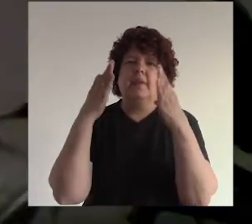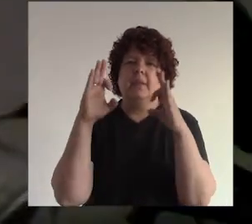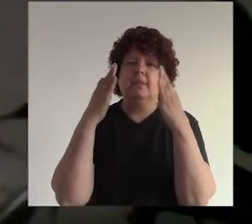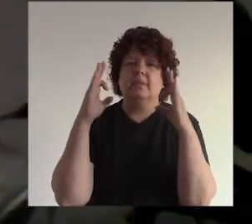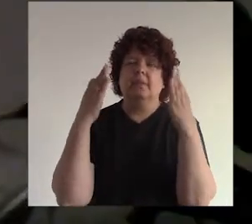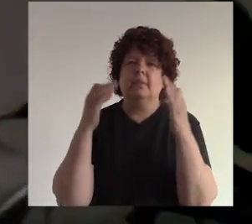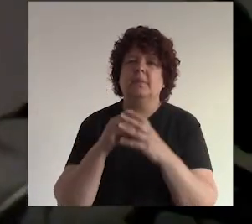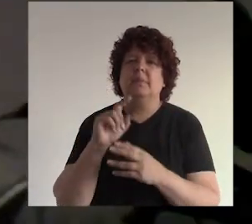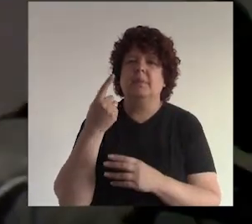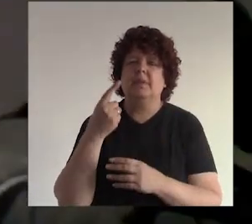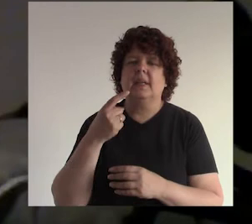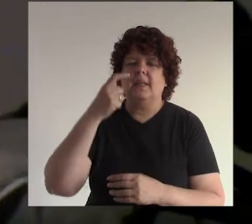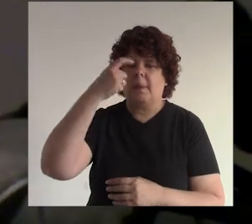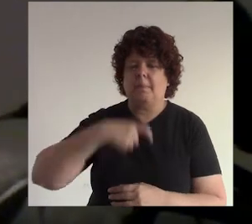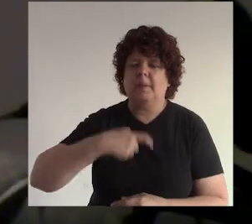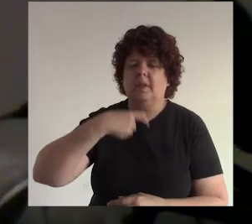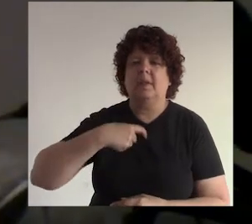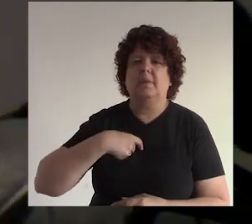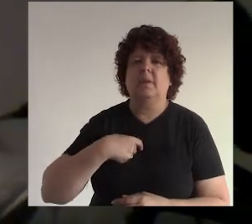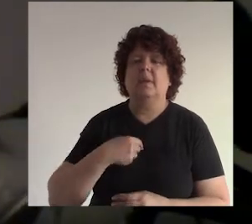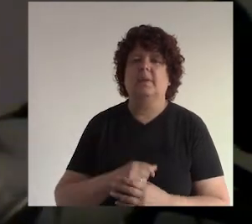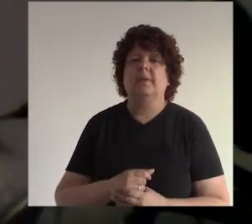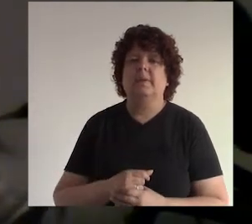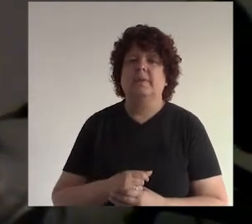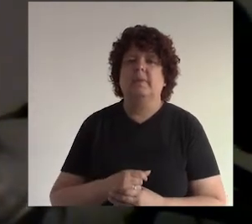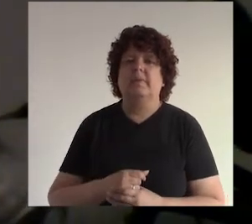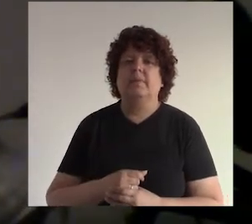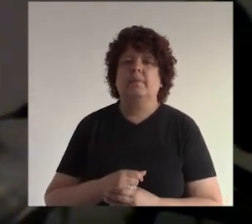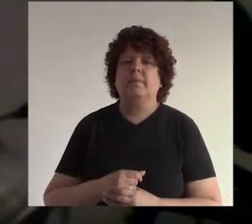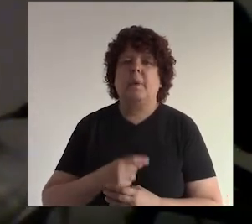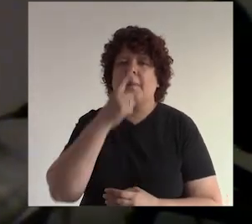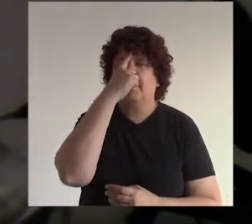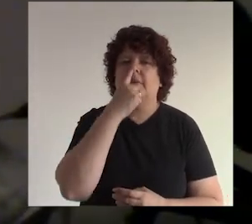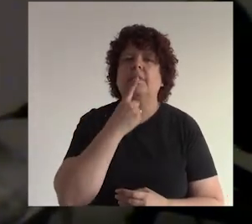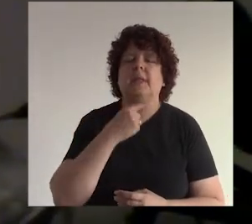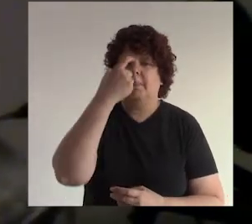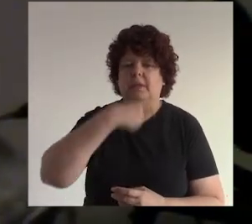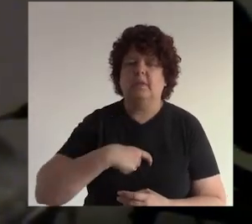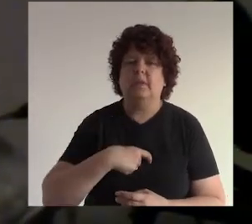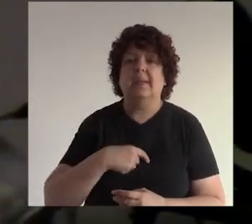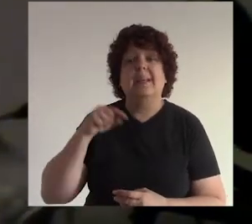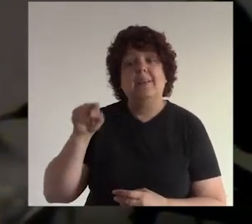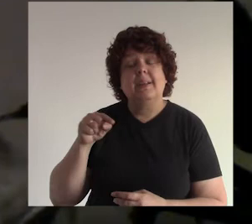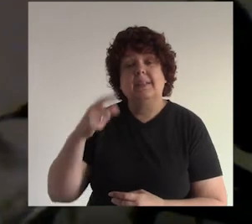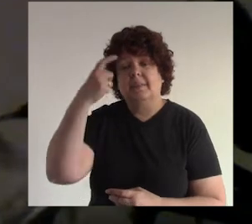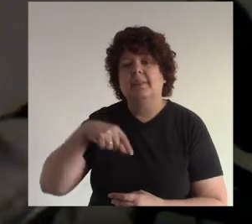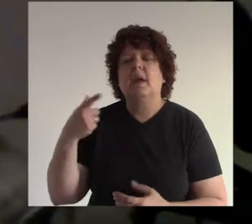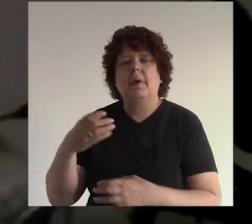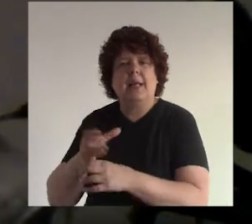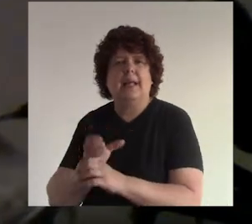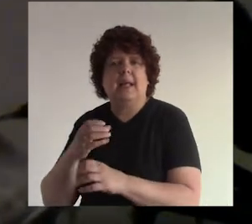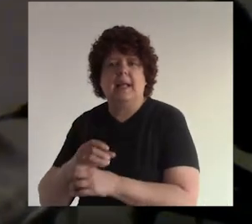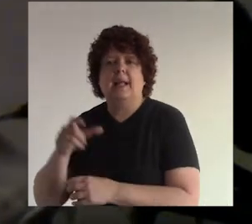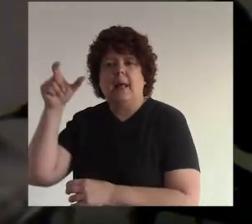de facebook primero tiene que tener una cuenta de usuario de persona un perfil de persona y con ese perfil ya